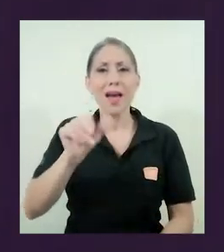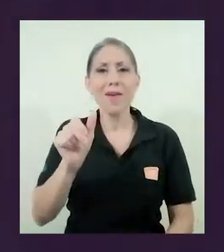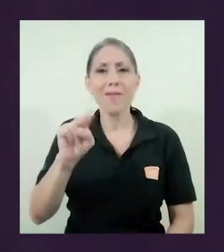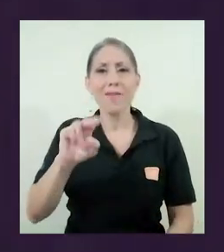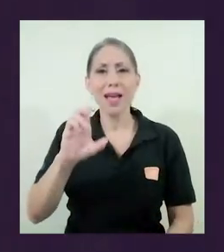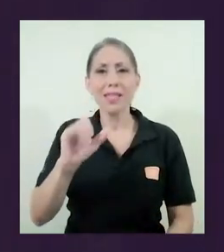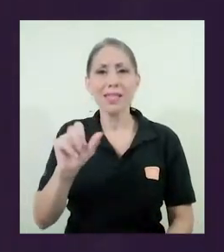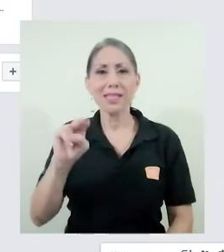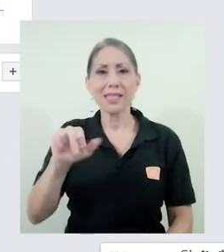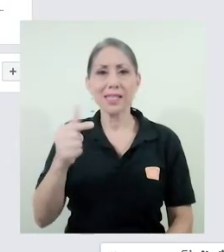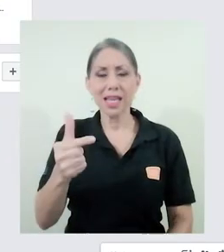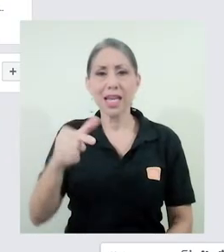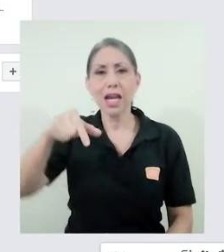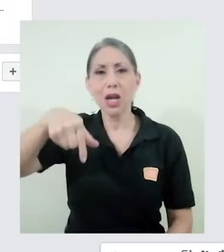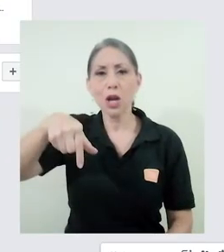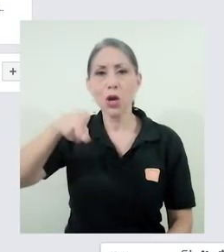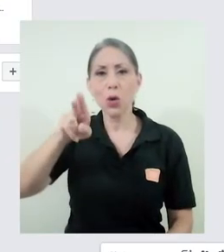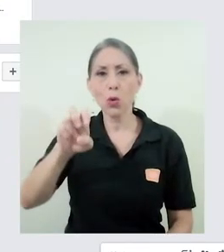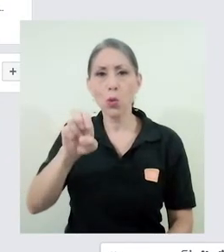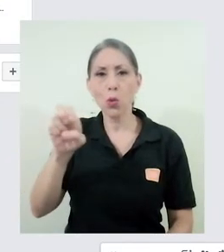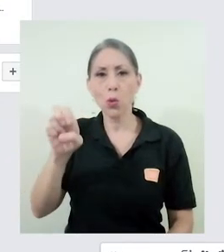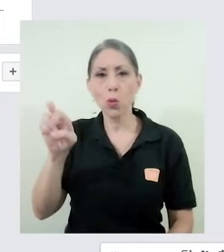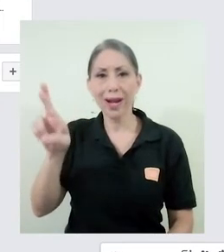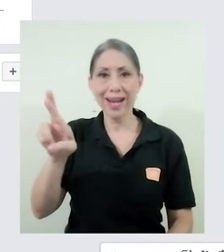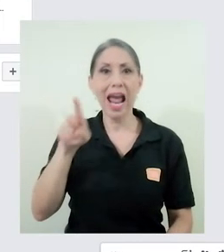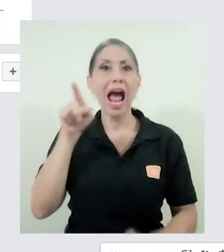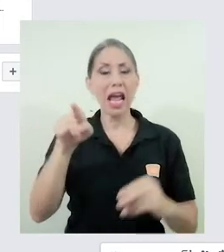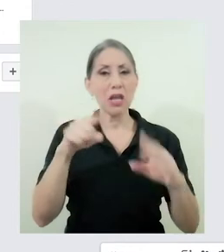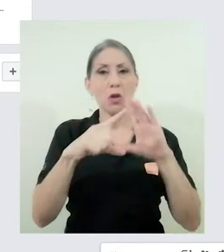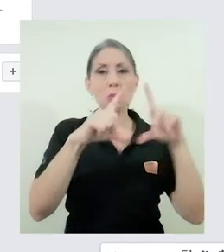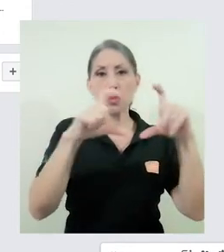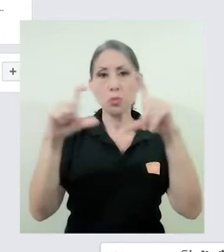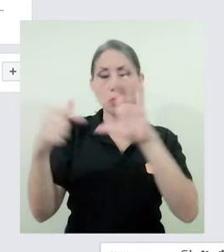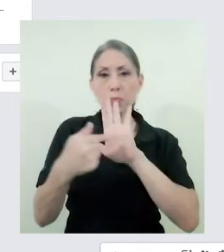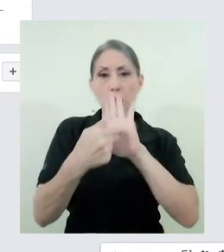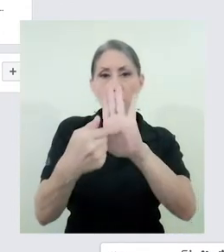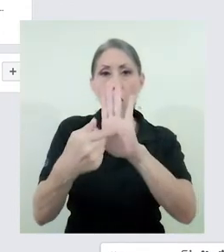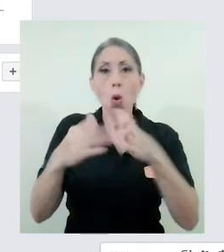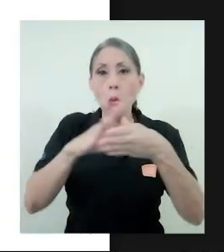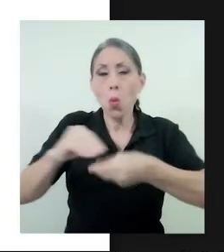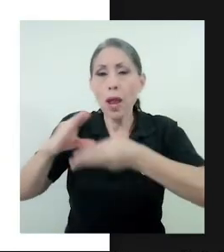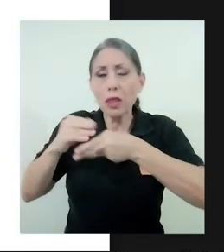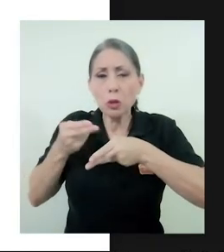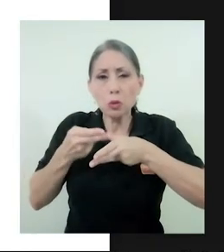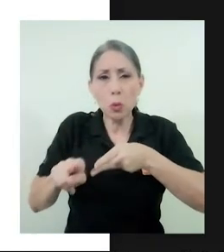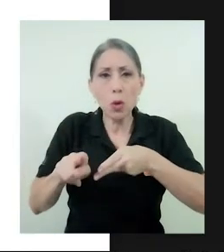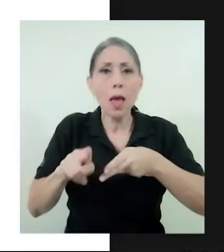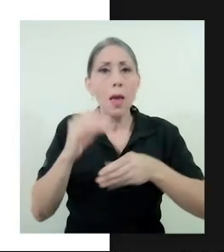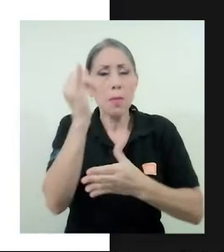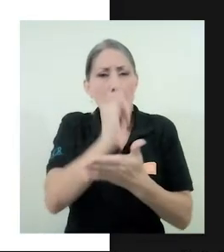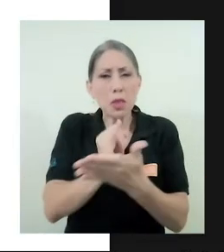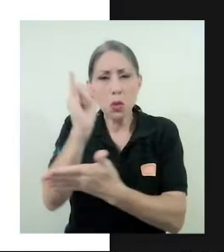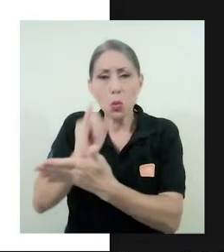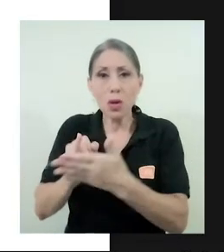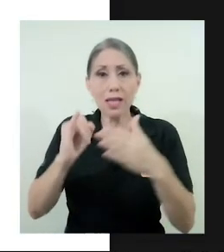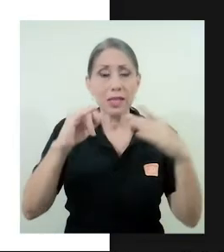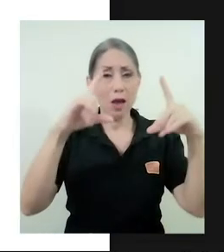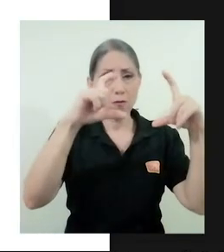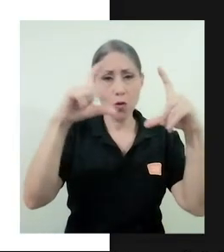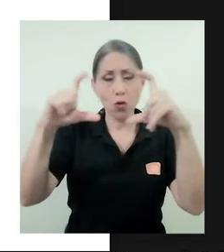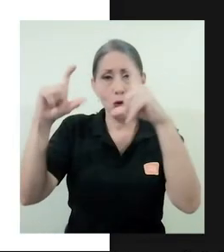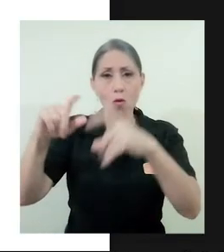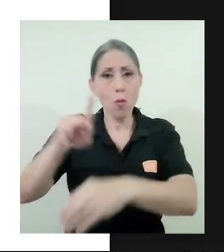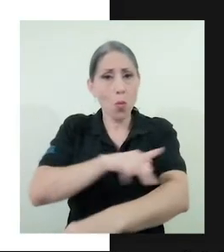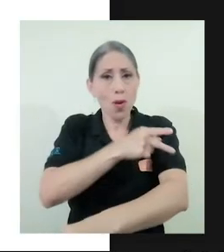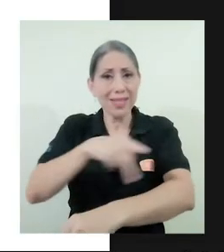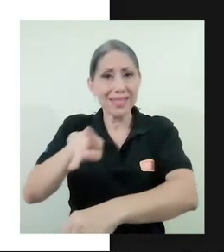Fancy Queer, en donde se compartirán infográficos, minicuentos, pinturas, fotografías, poesía a través